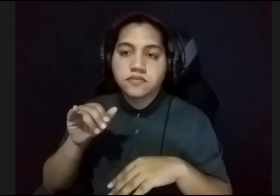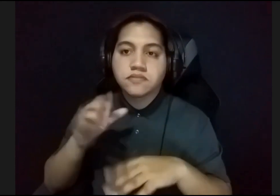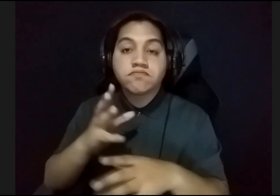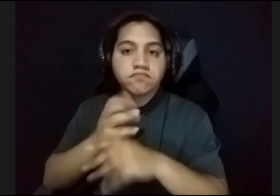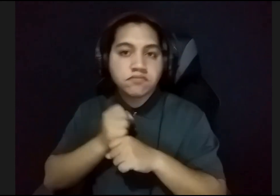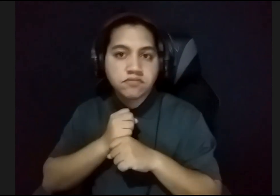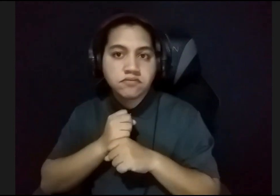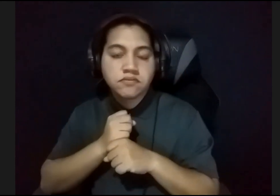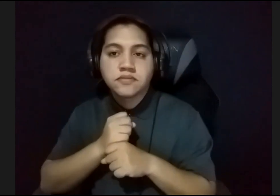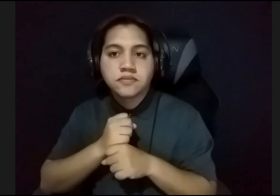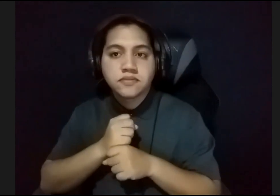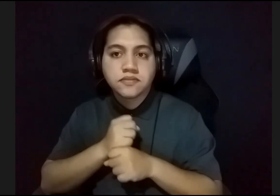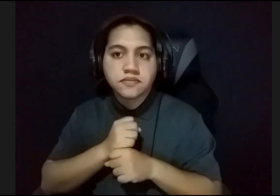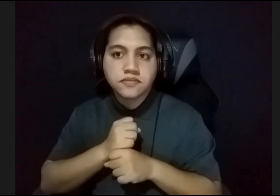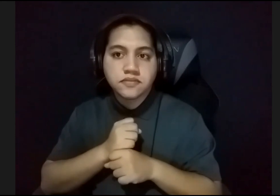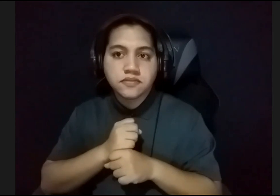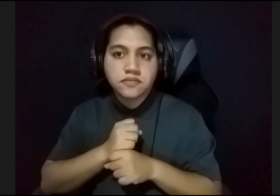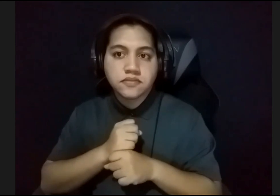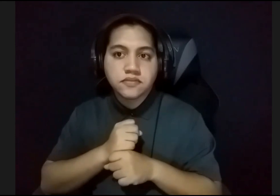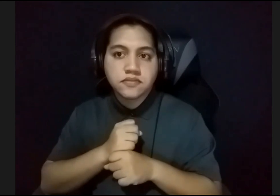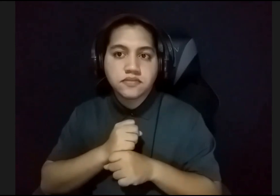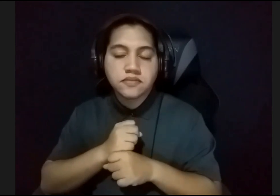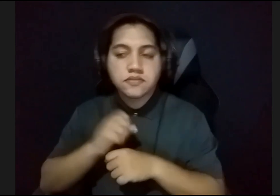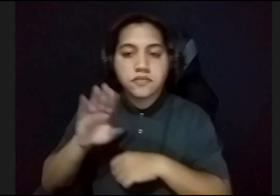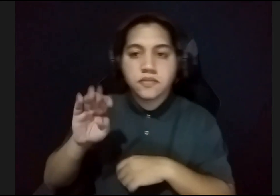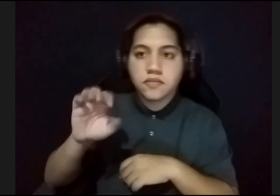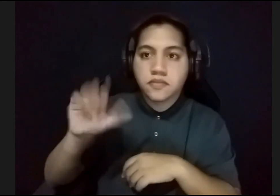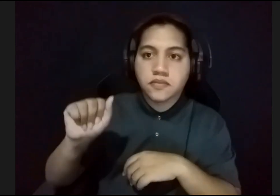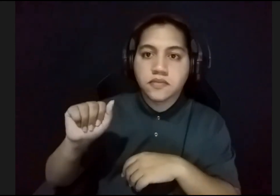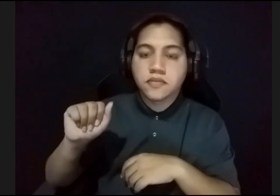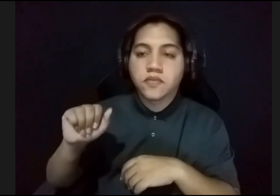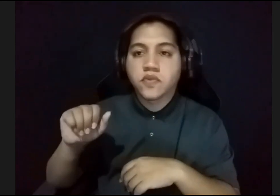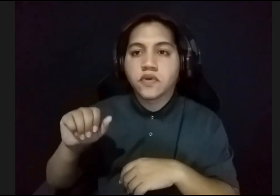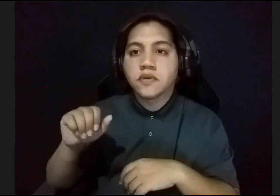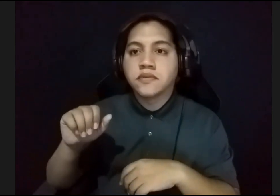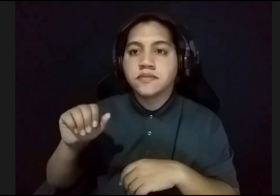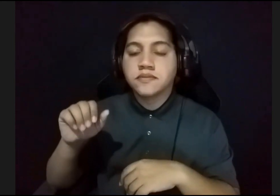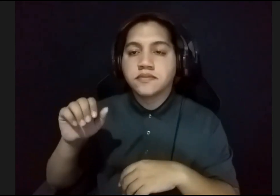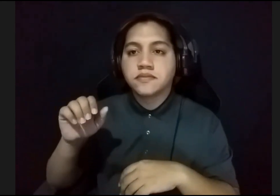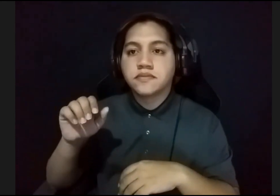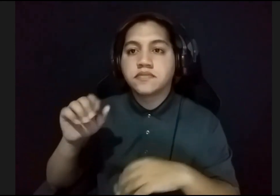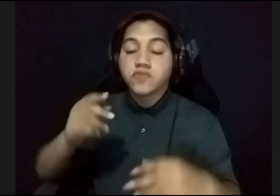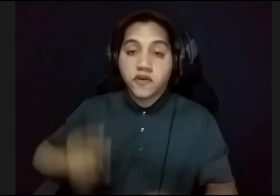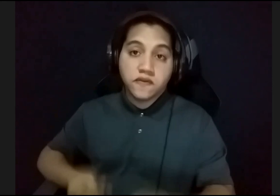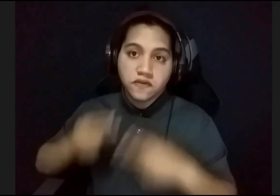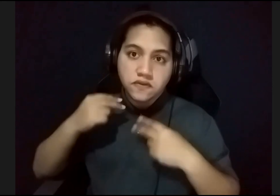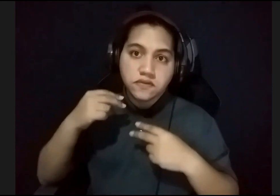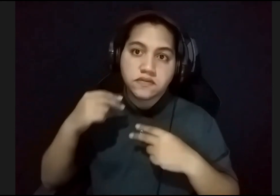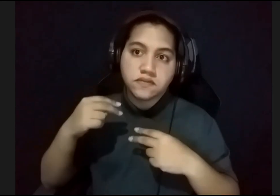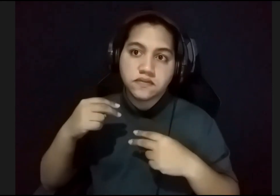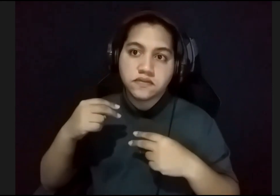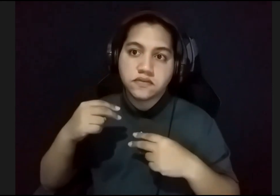beca Guggenheim, expuso y vivió en